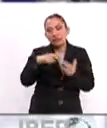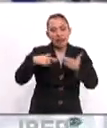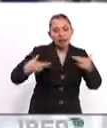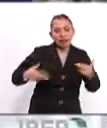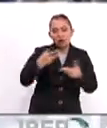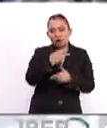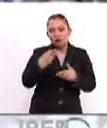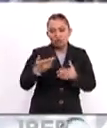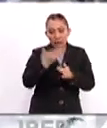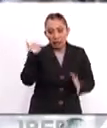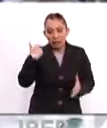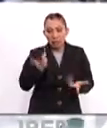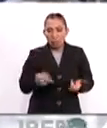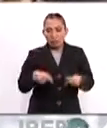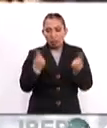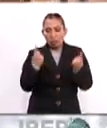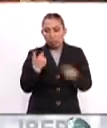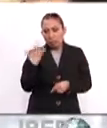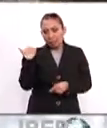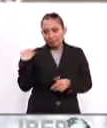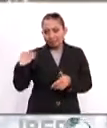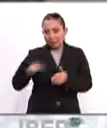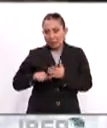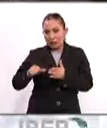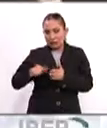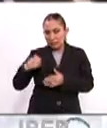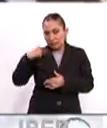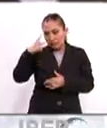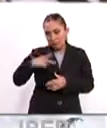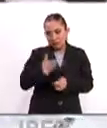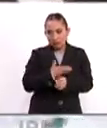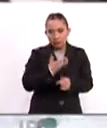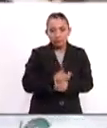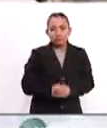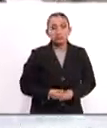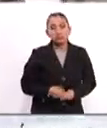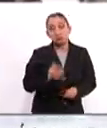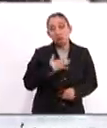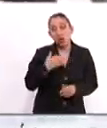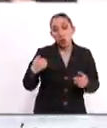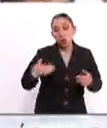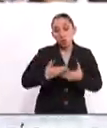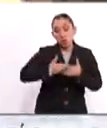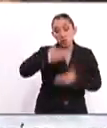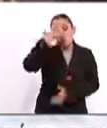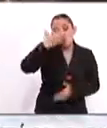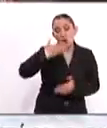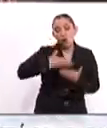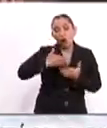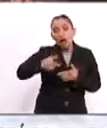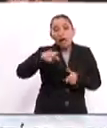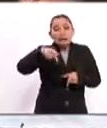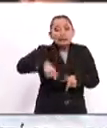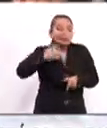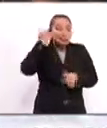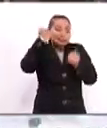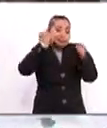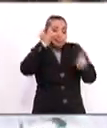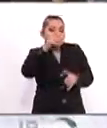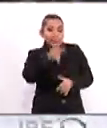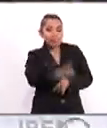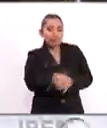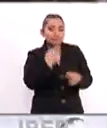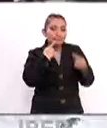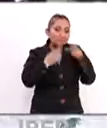relación que se había visto fuertemente dañada en los últimos meses entre México y los Estados Unidos y, bueno, el muro que sigue estando ahí en